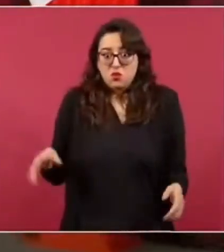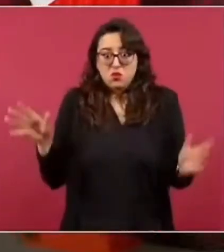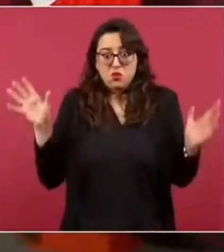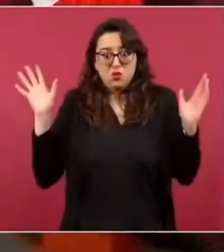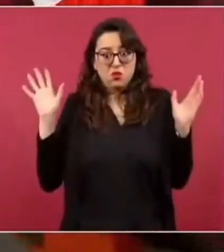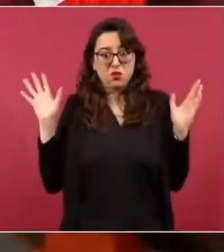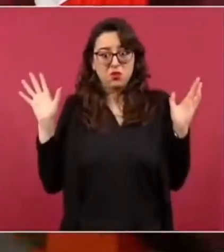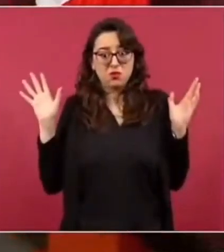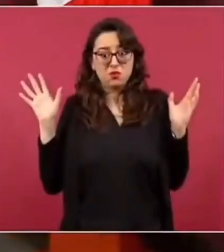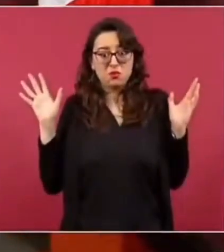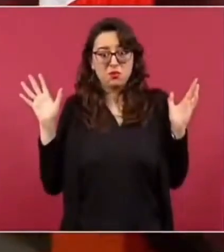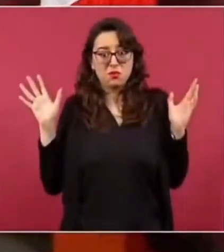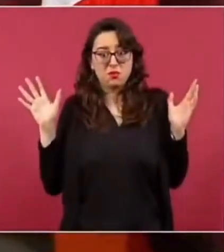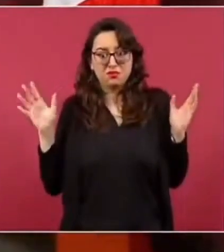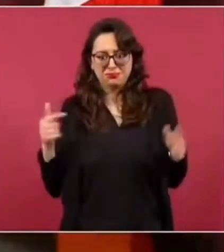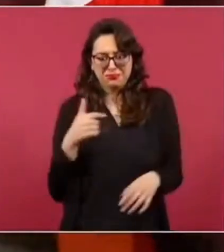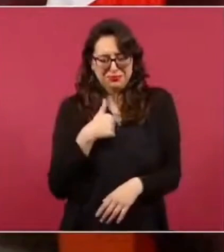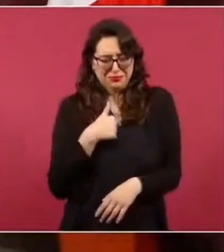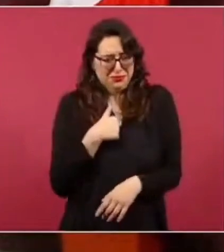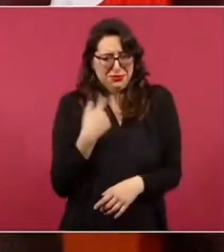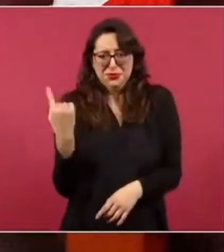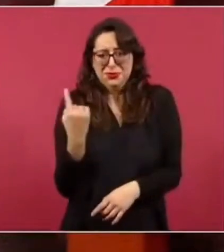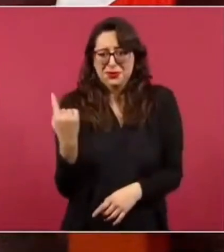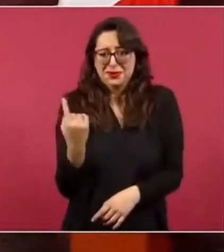como diría el clásico y yo ¿por qué?